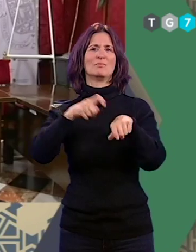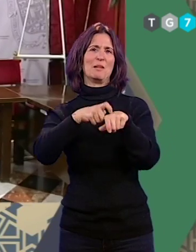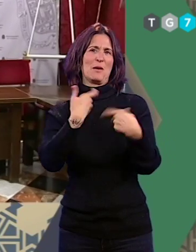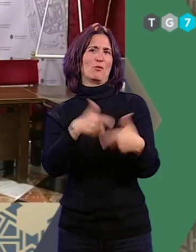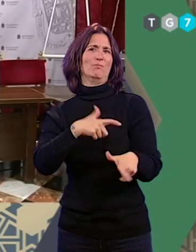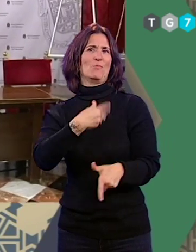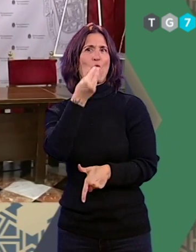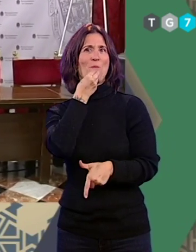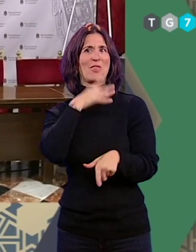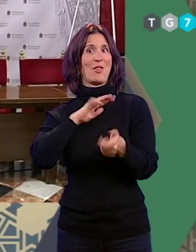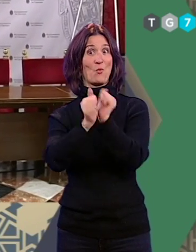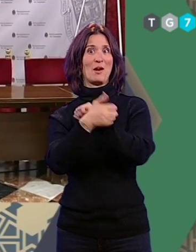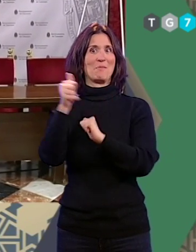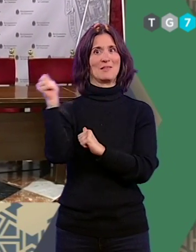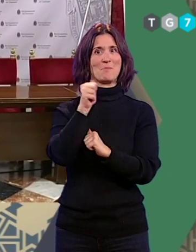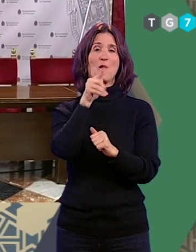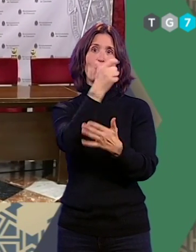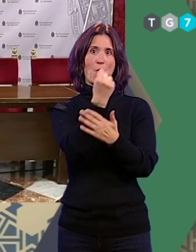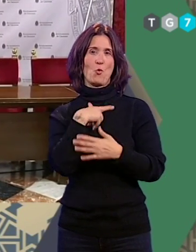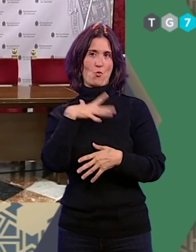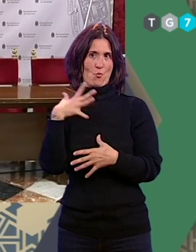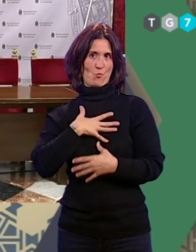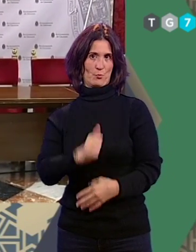de Cuaresma y de Semana Santa con el apoyo municipal.